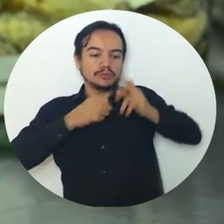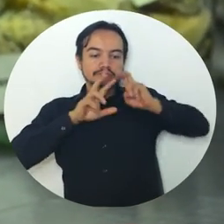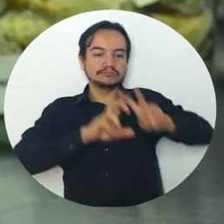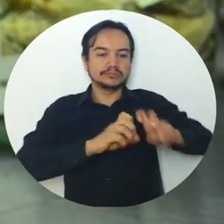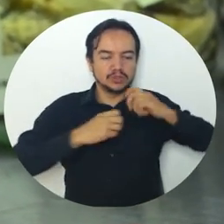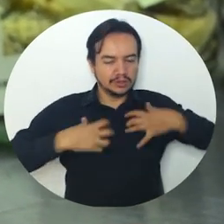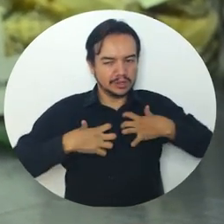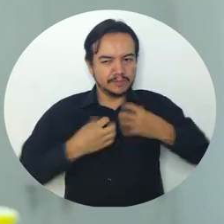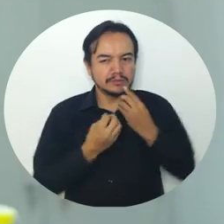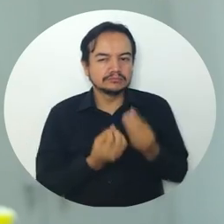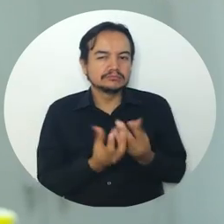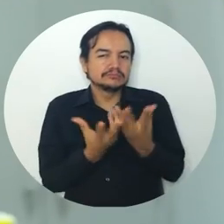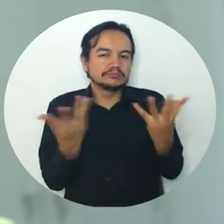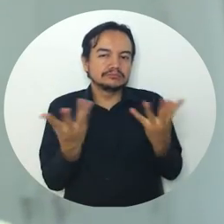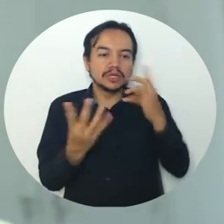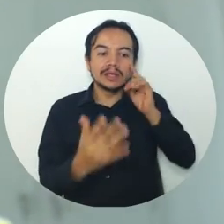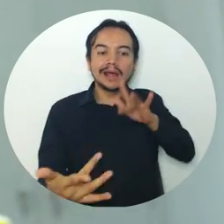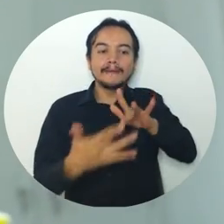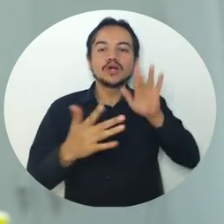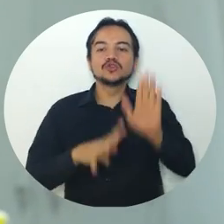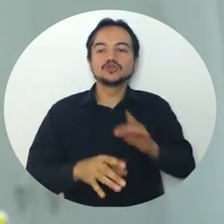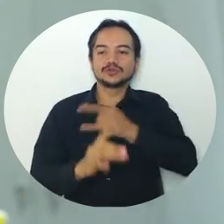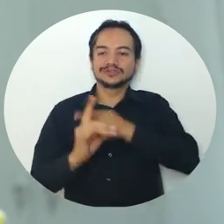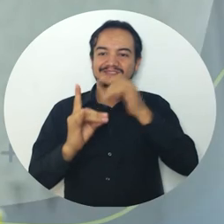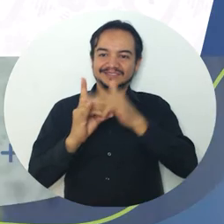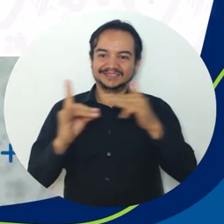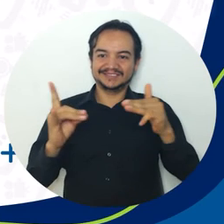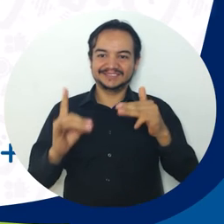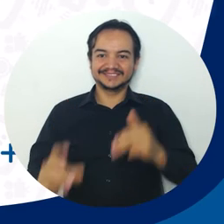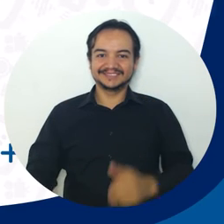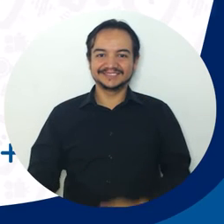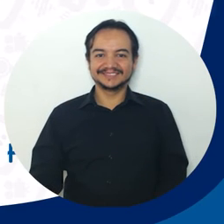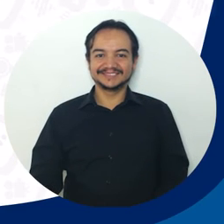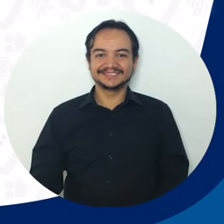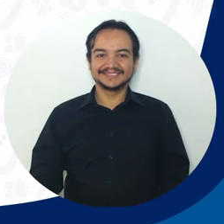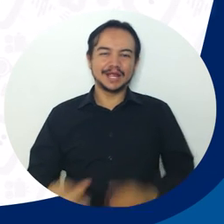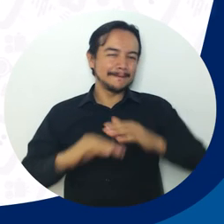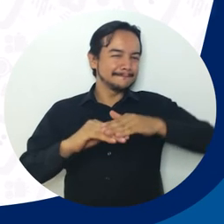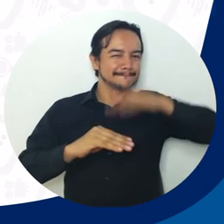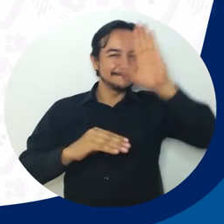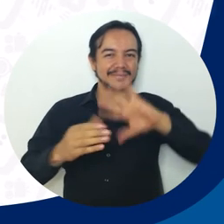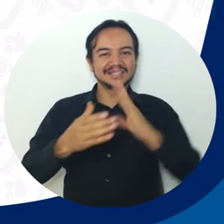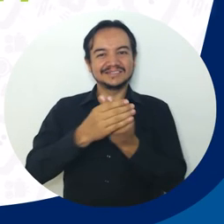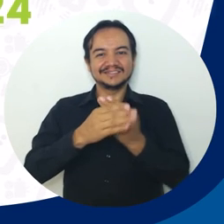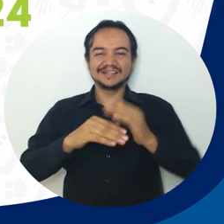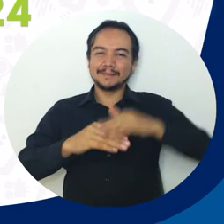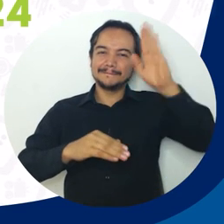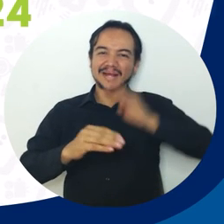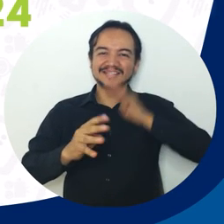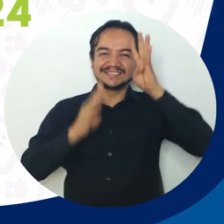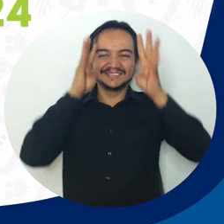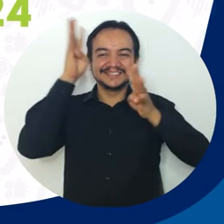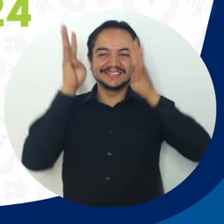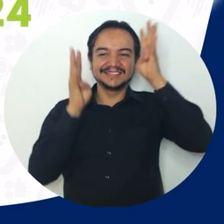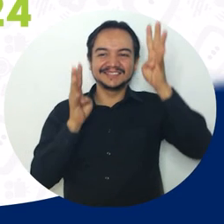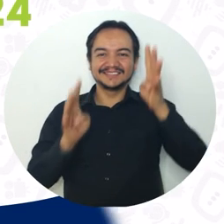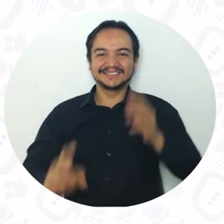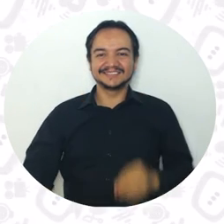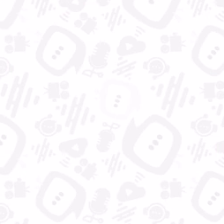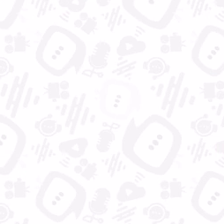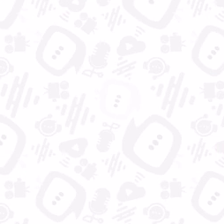Biodiversidad y Ecología Aplicada de la Universidad. Aún más influyente e innovadora.